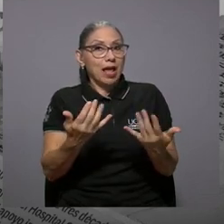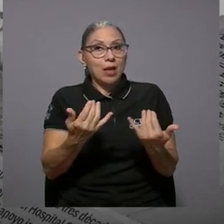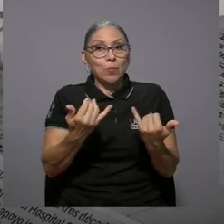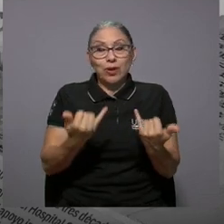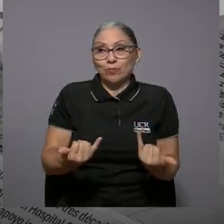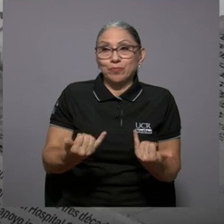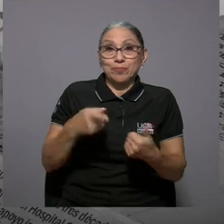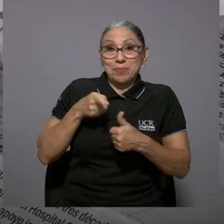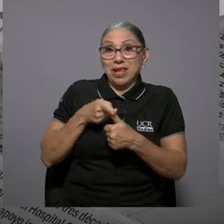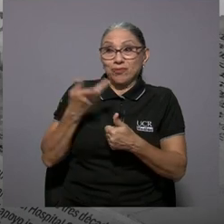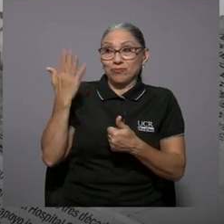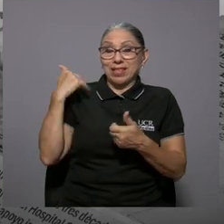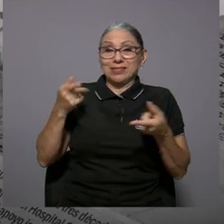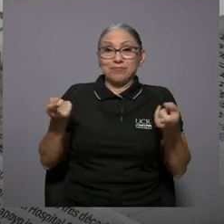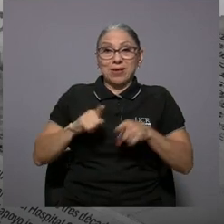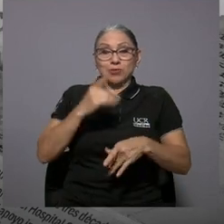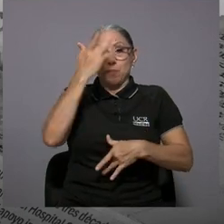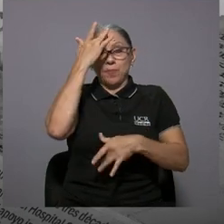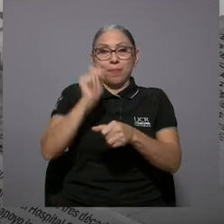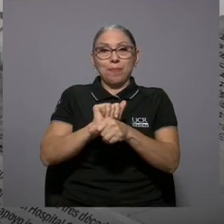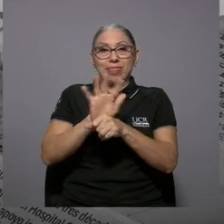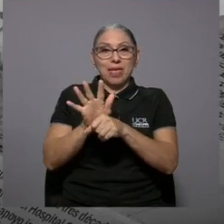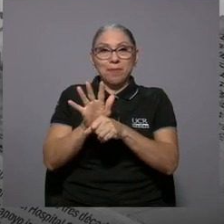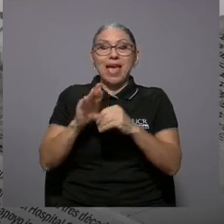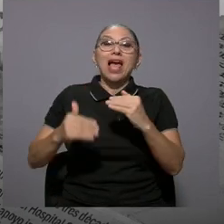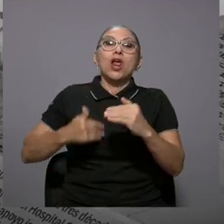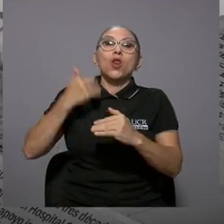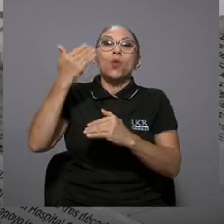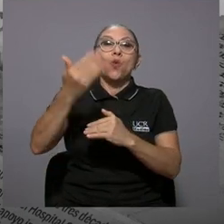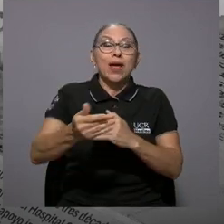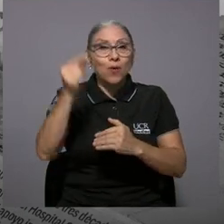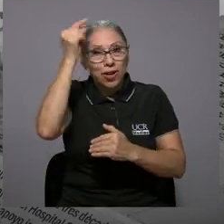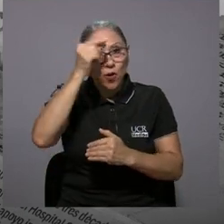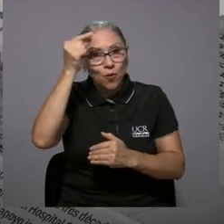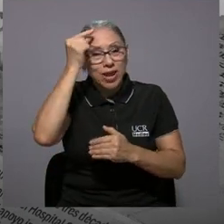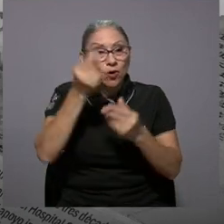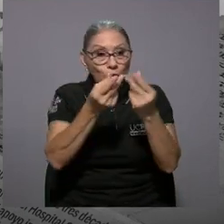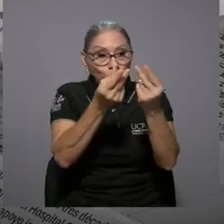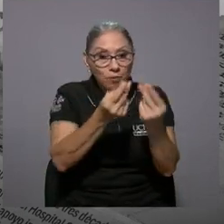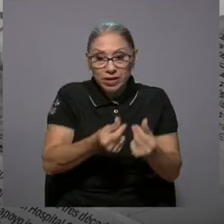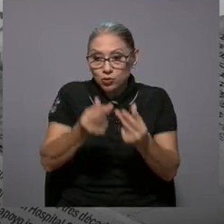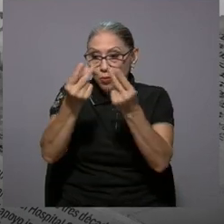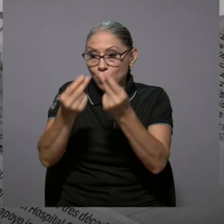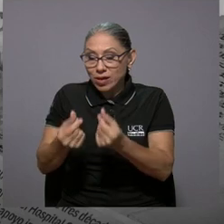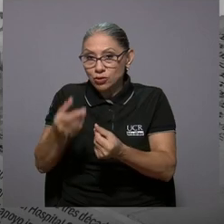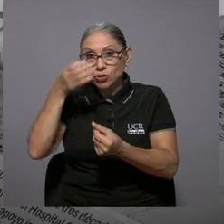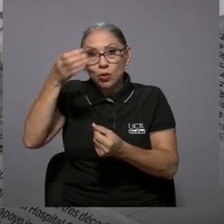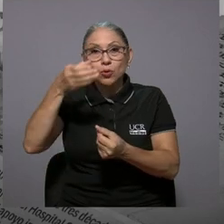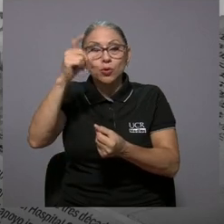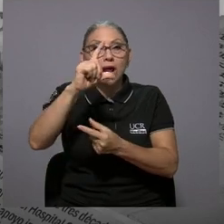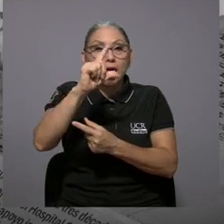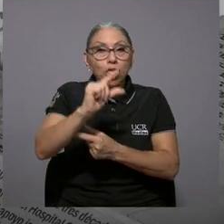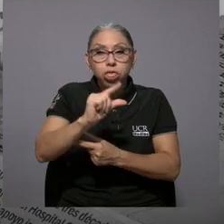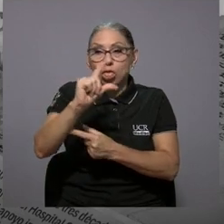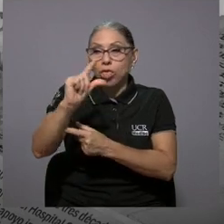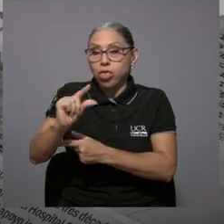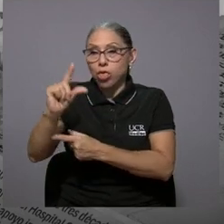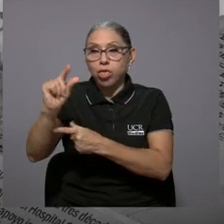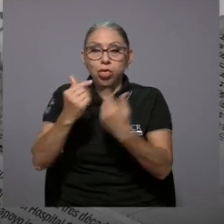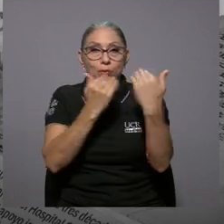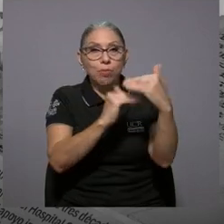un... O sea, tenemos una pandemia, luego llega y efectivamente el gobierno hace recortes,